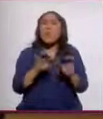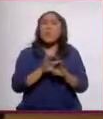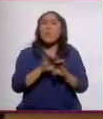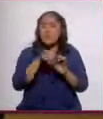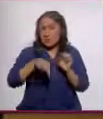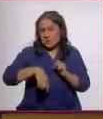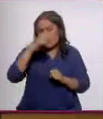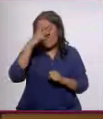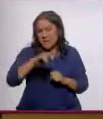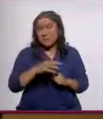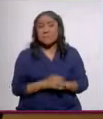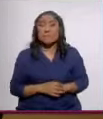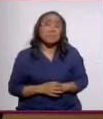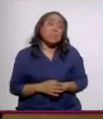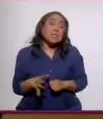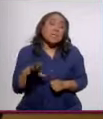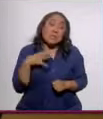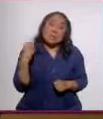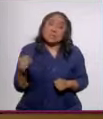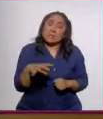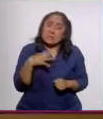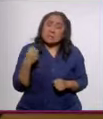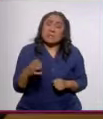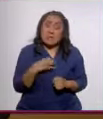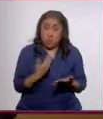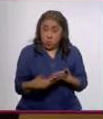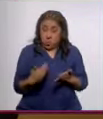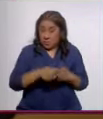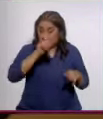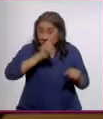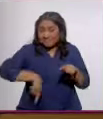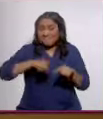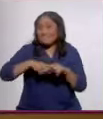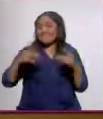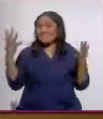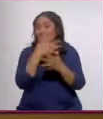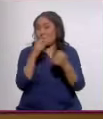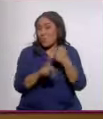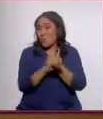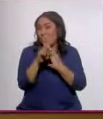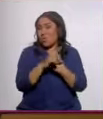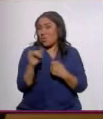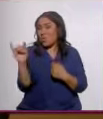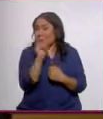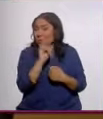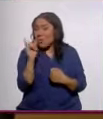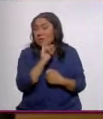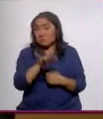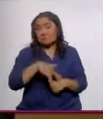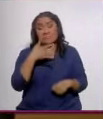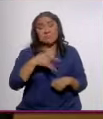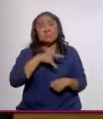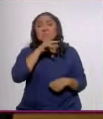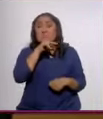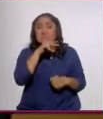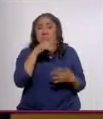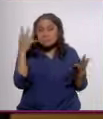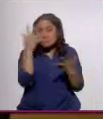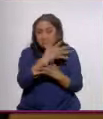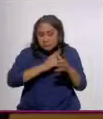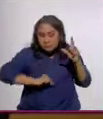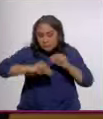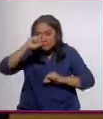Ningún esfuerzo es demasiado para atacar este problema de salud pública que es tan preocupante por las estadísticas